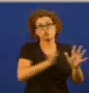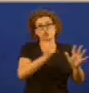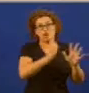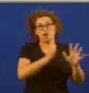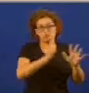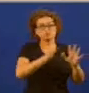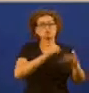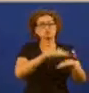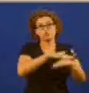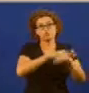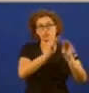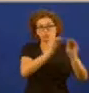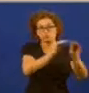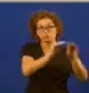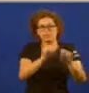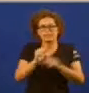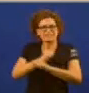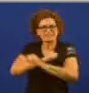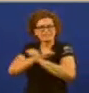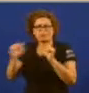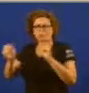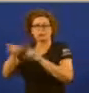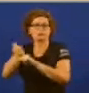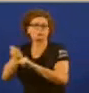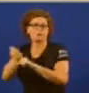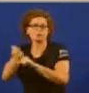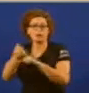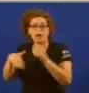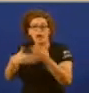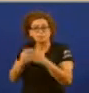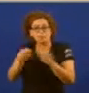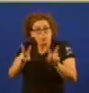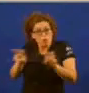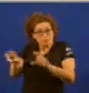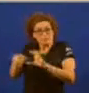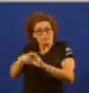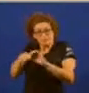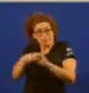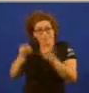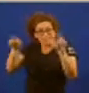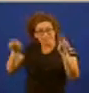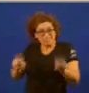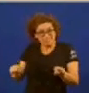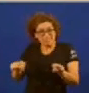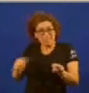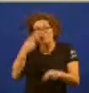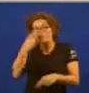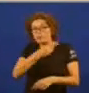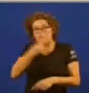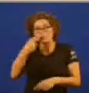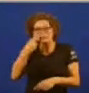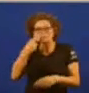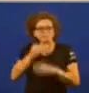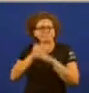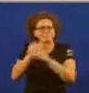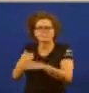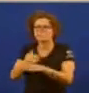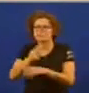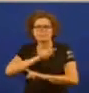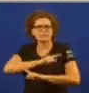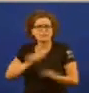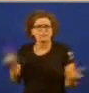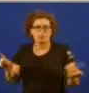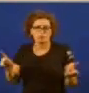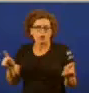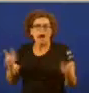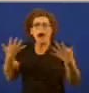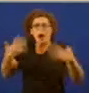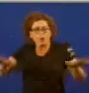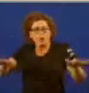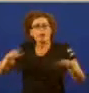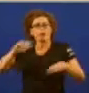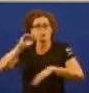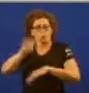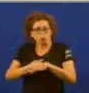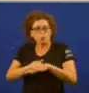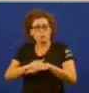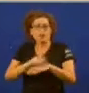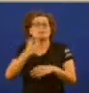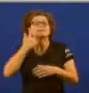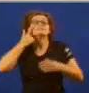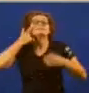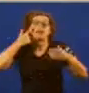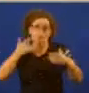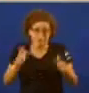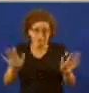unha misión unha misión imposible e efectivamente a corrupción non é unha cousa exclusiva do Partido Popular e unha corrupción deste régime que